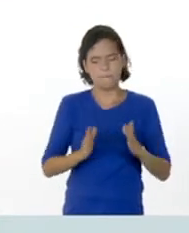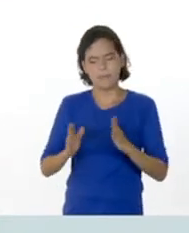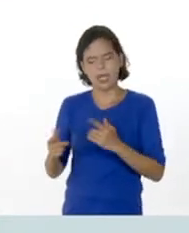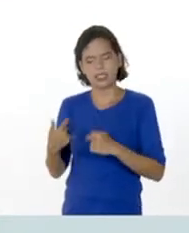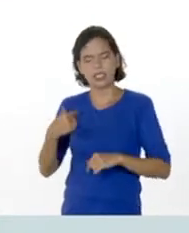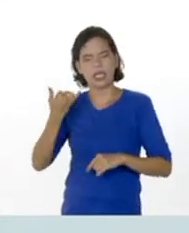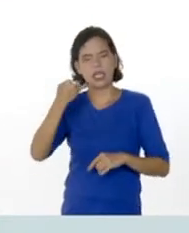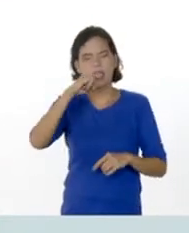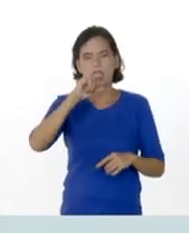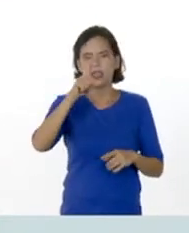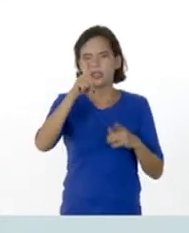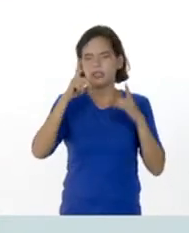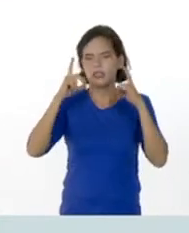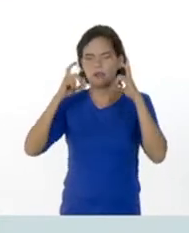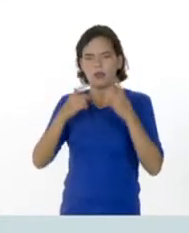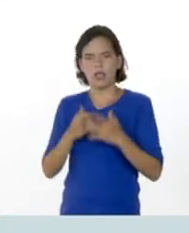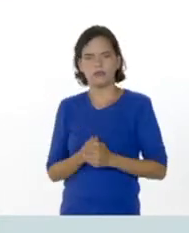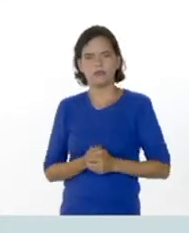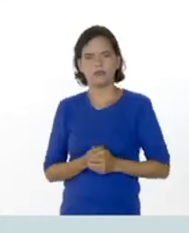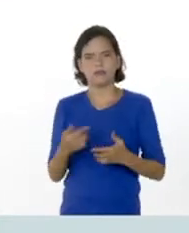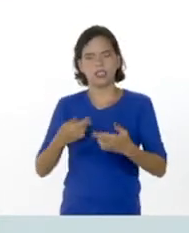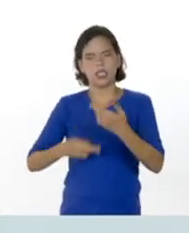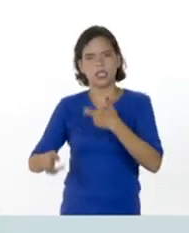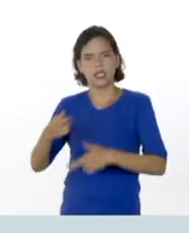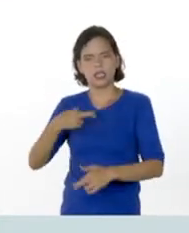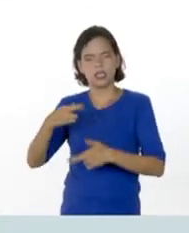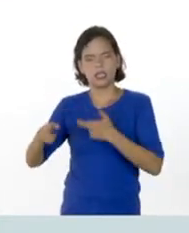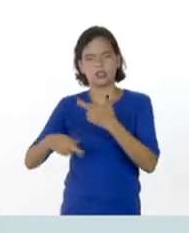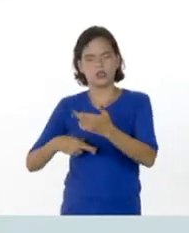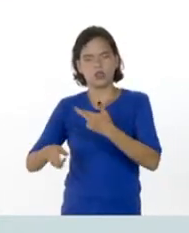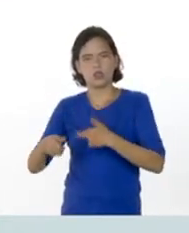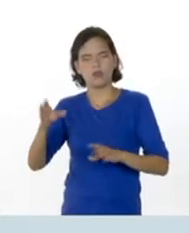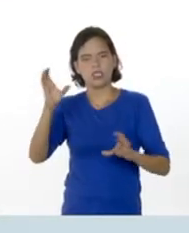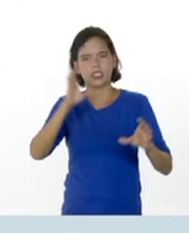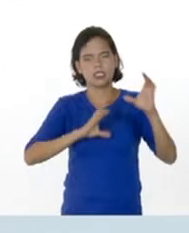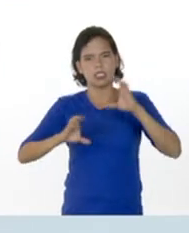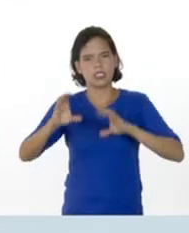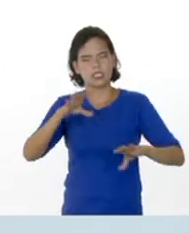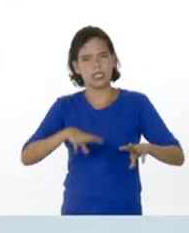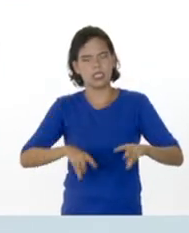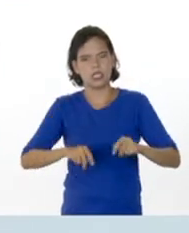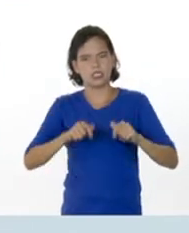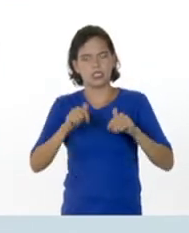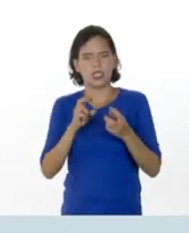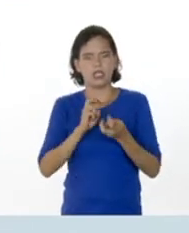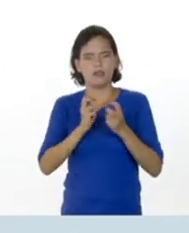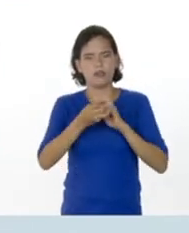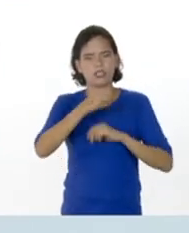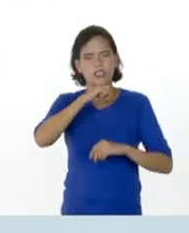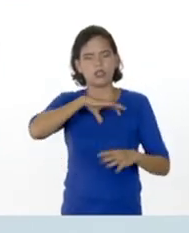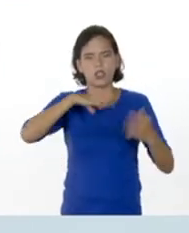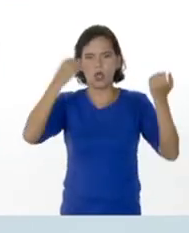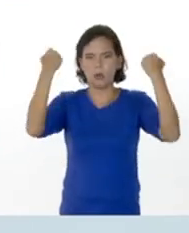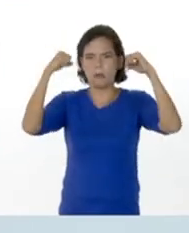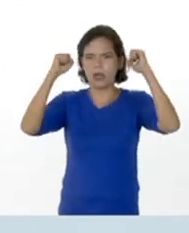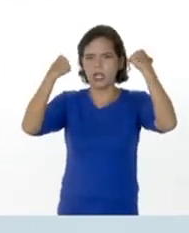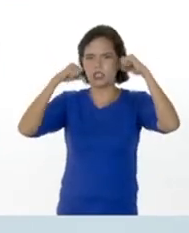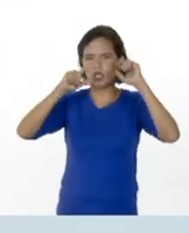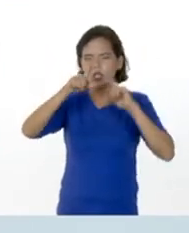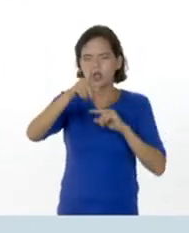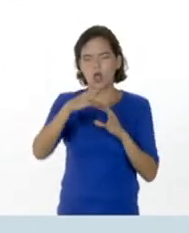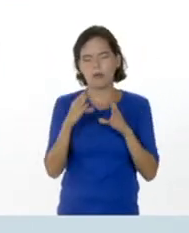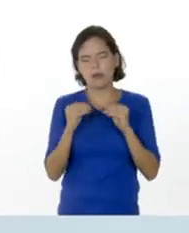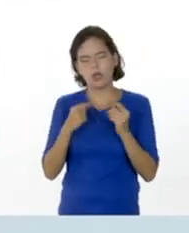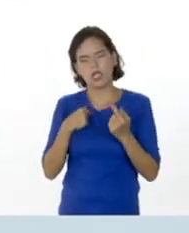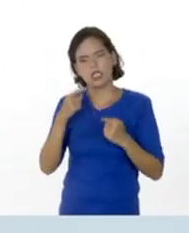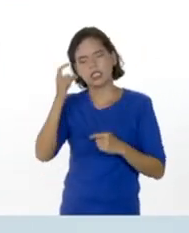imagen. Ahora bien, en relación a lo que es el área de formación de ciencias de la Tierra, el referente teórico práctico que ellos abordaron el día de